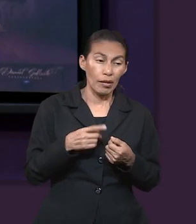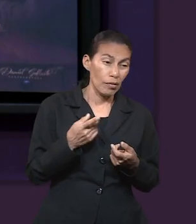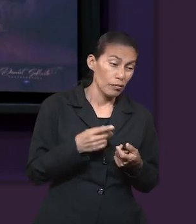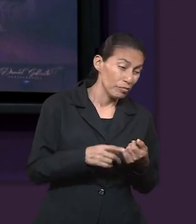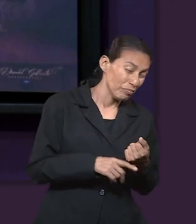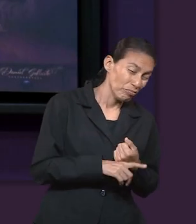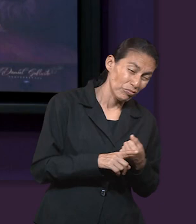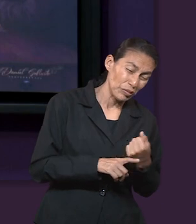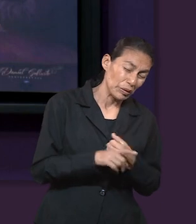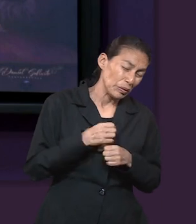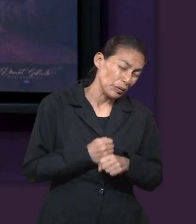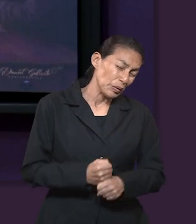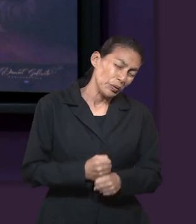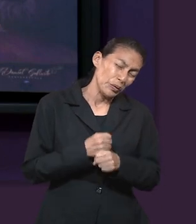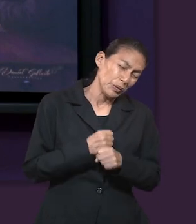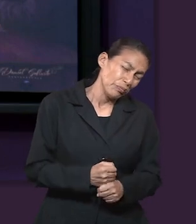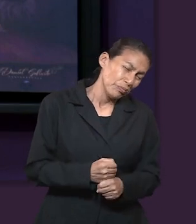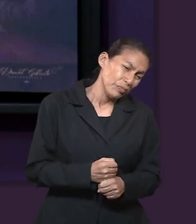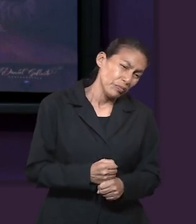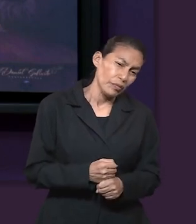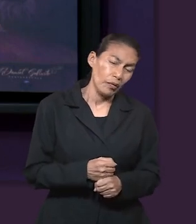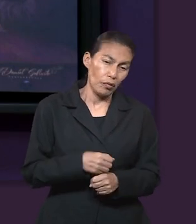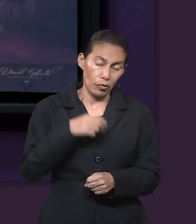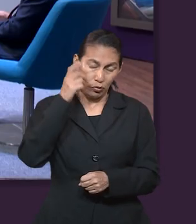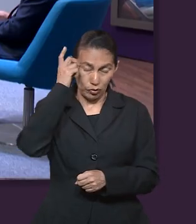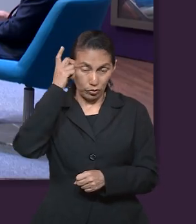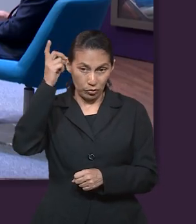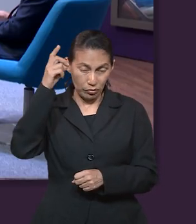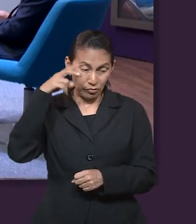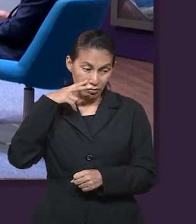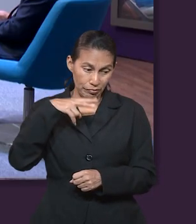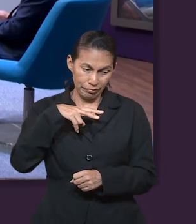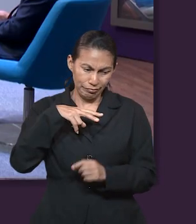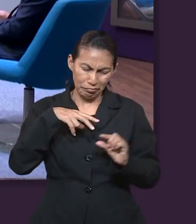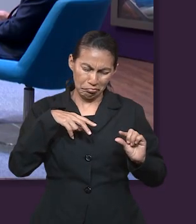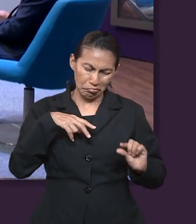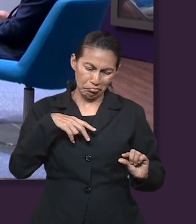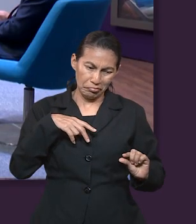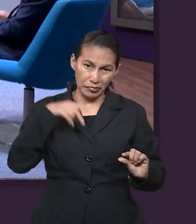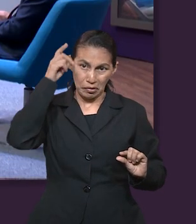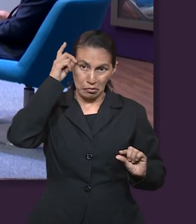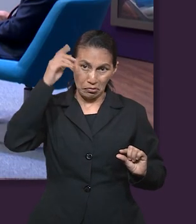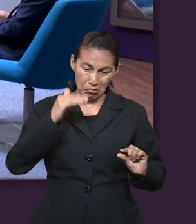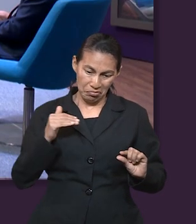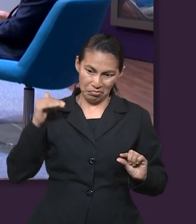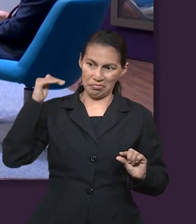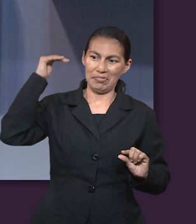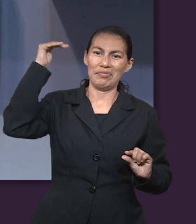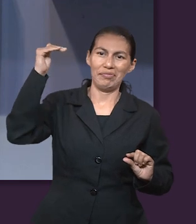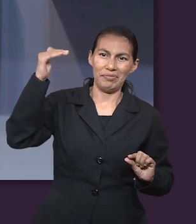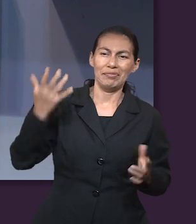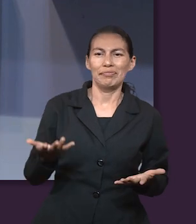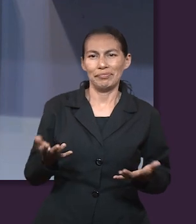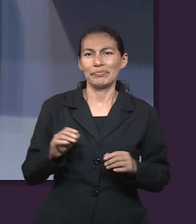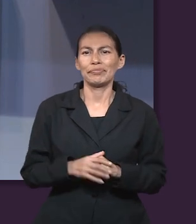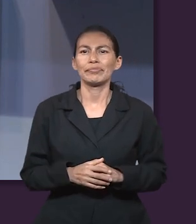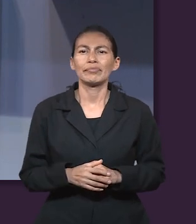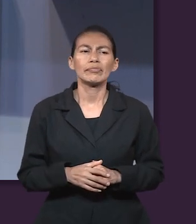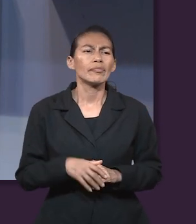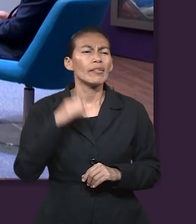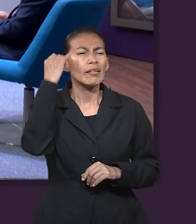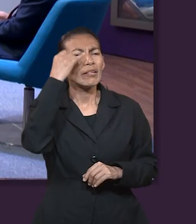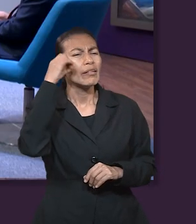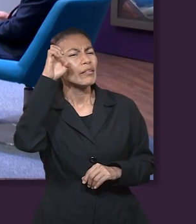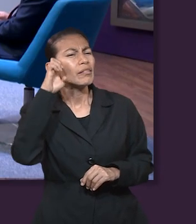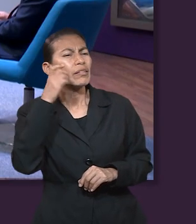recordar que el problema, por más grande que parezca para nosotros, para Dios, es mínimo. Ok. Algo que me